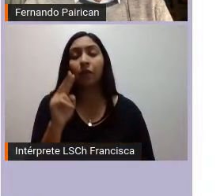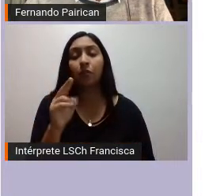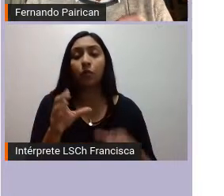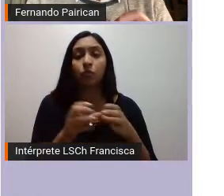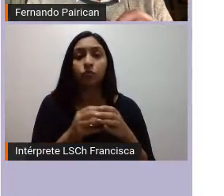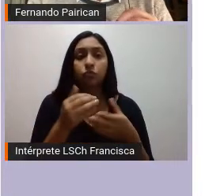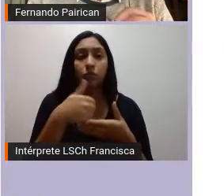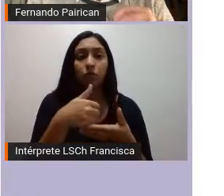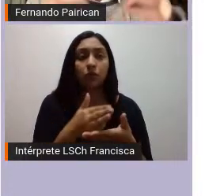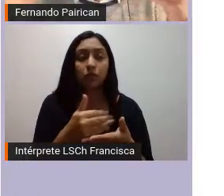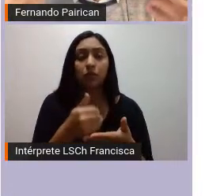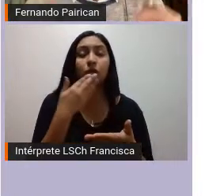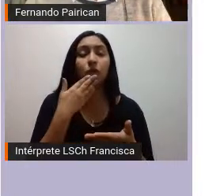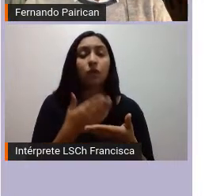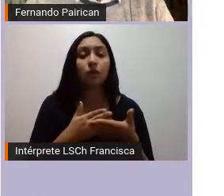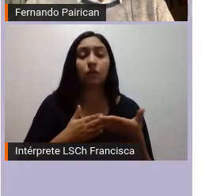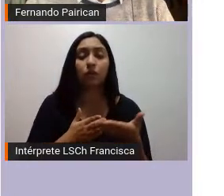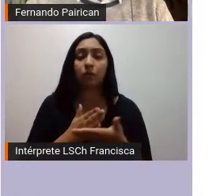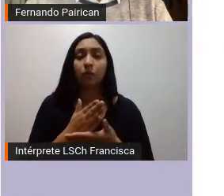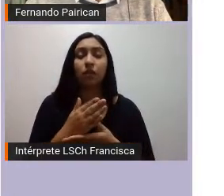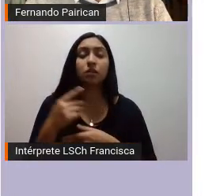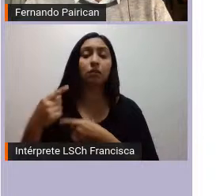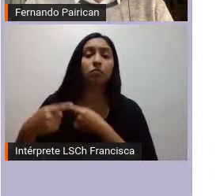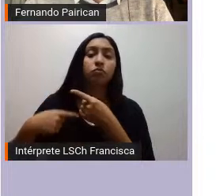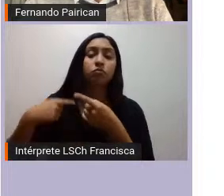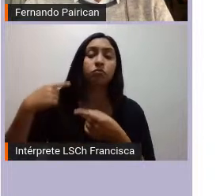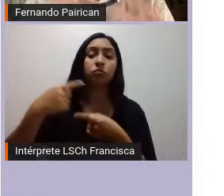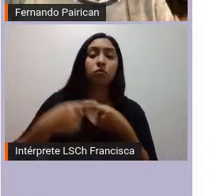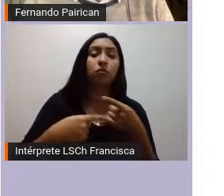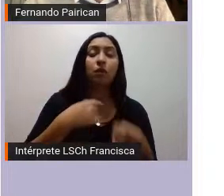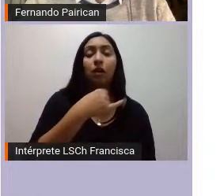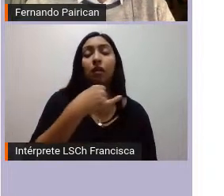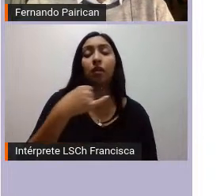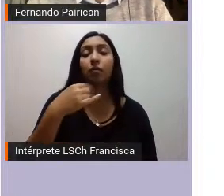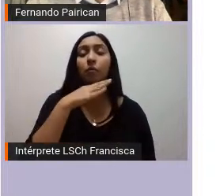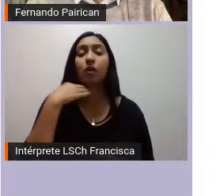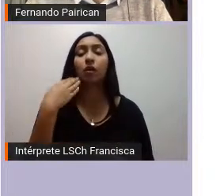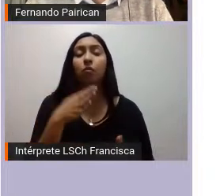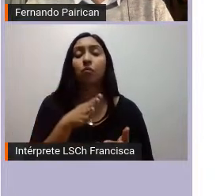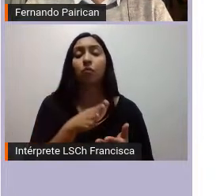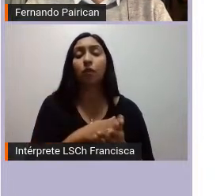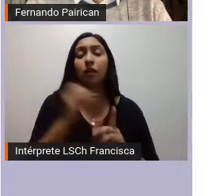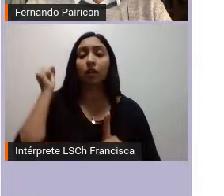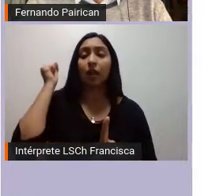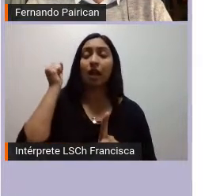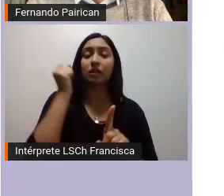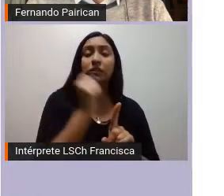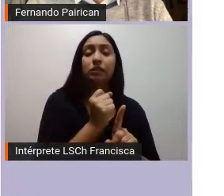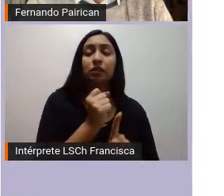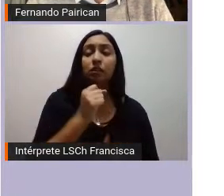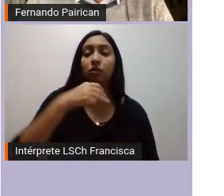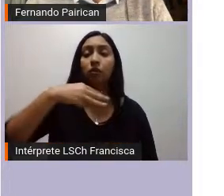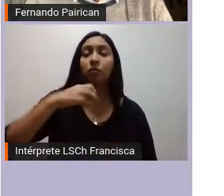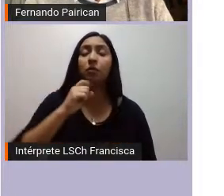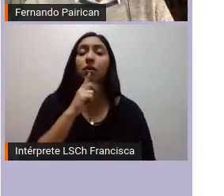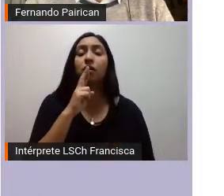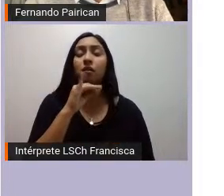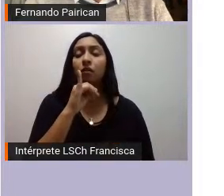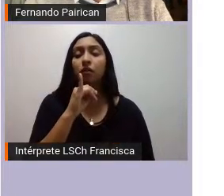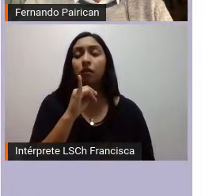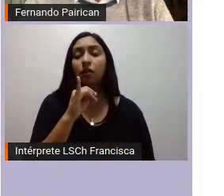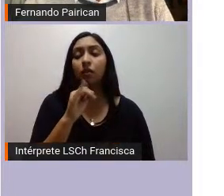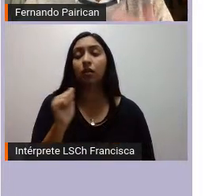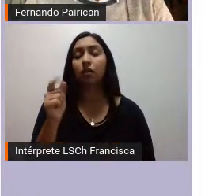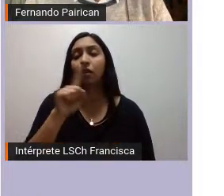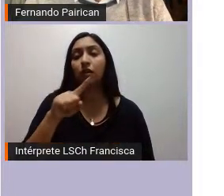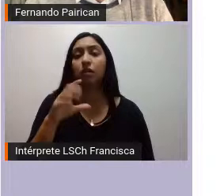cuando comienza a su evolución luego de la muerte de Matías Catrilleo el asesinato más que la muerte del asesinato de Matías Catrilleo por un disparo de